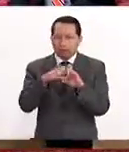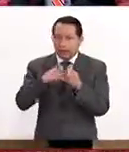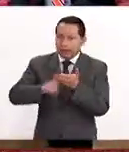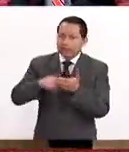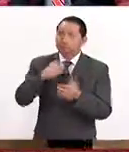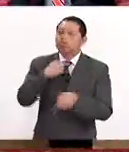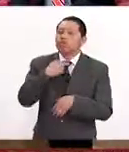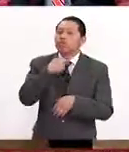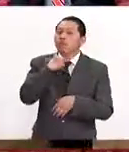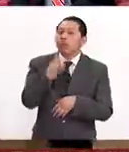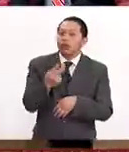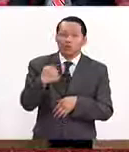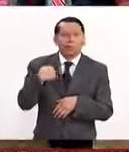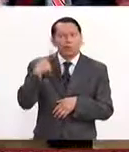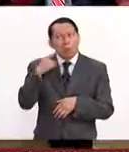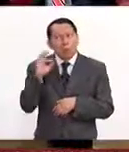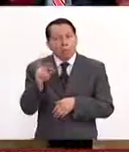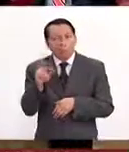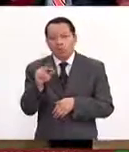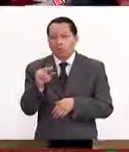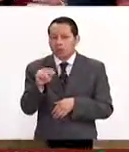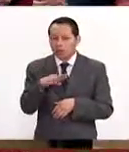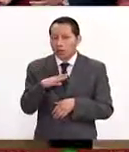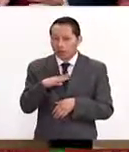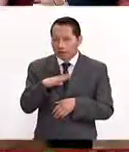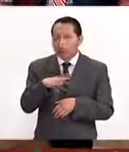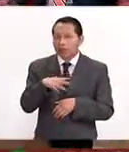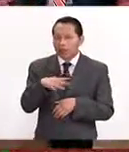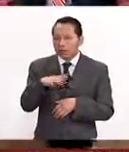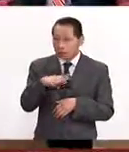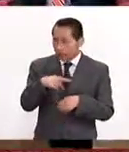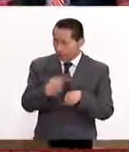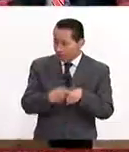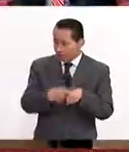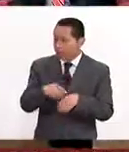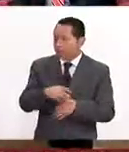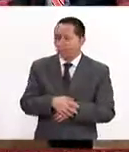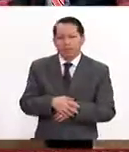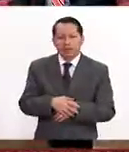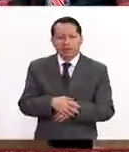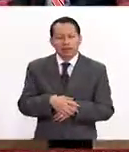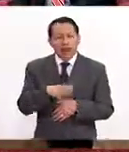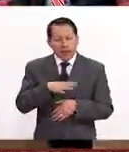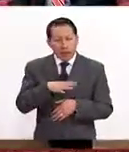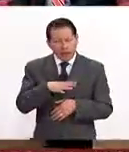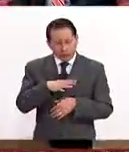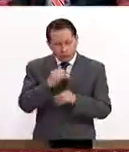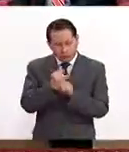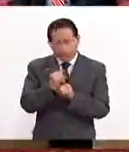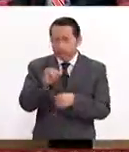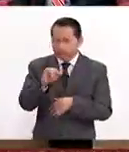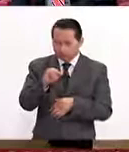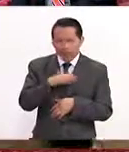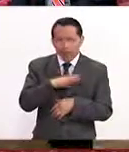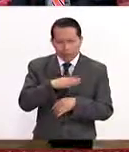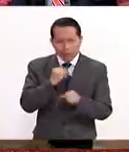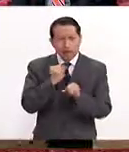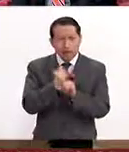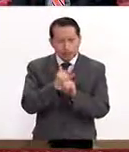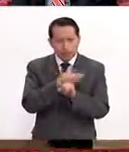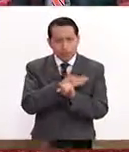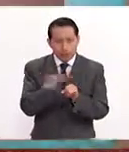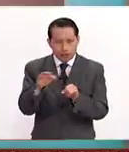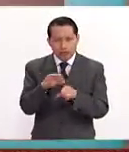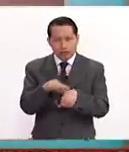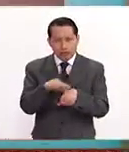solamente que suene bien, sino la cantidad de enfermedades. Sí, exactamente. Todos los eventos se van a transmitir en